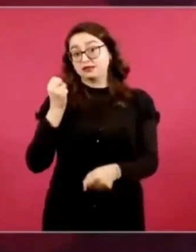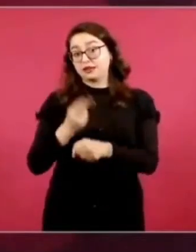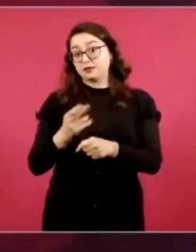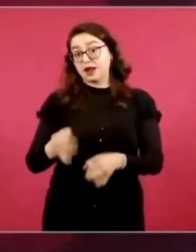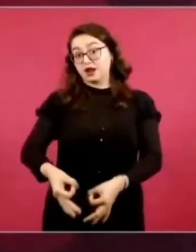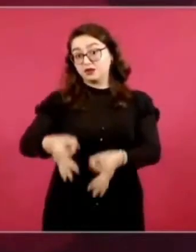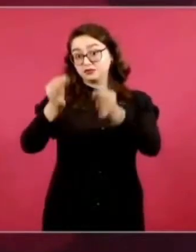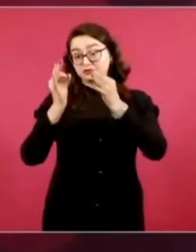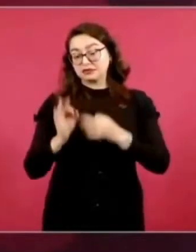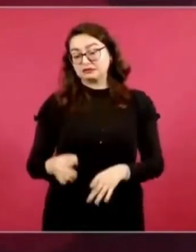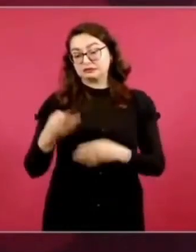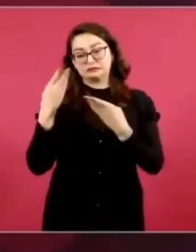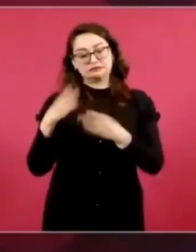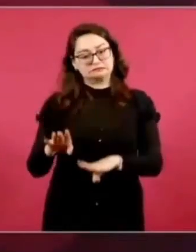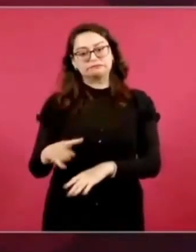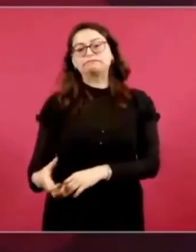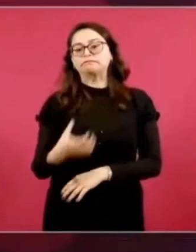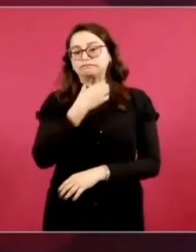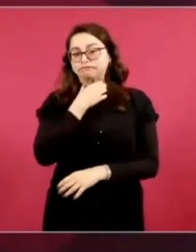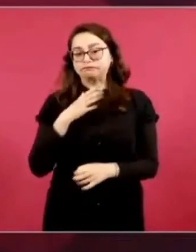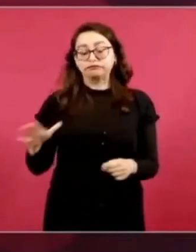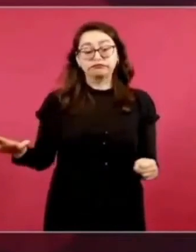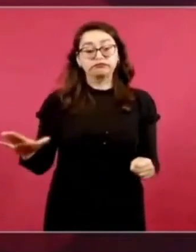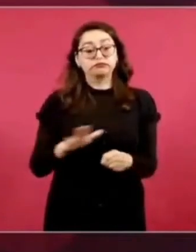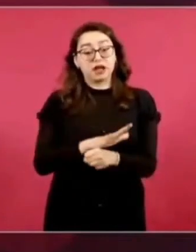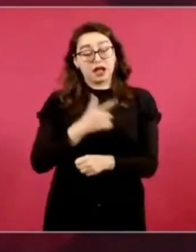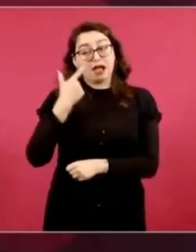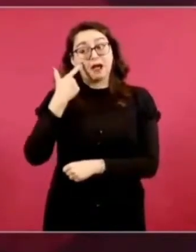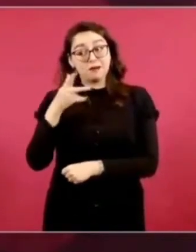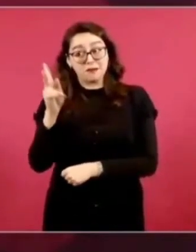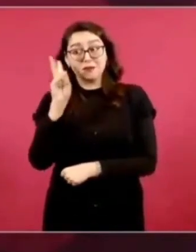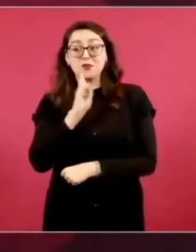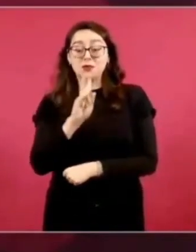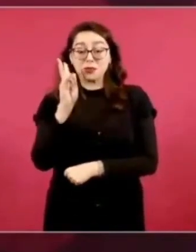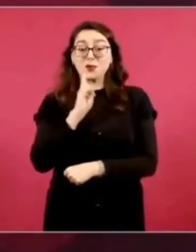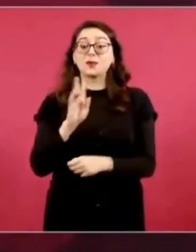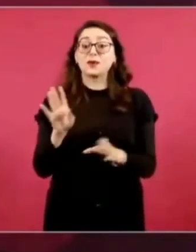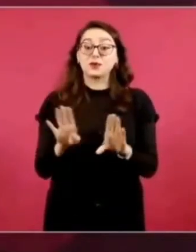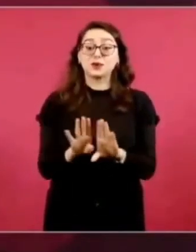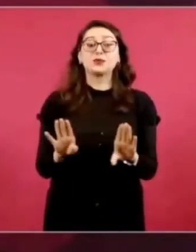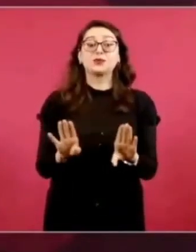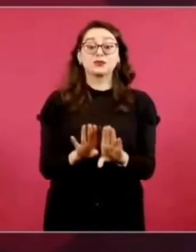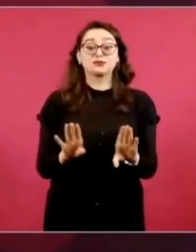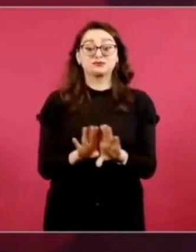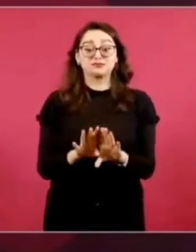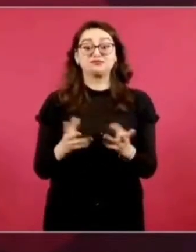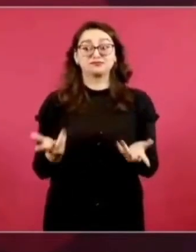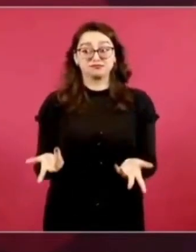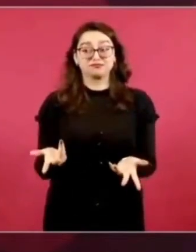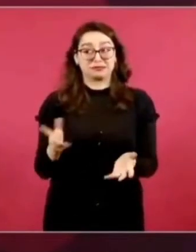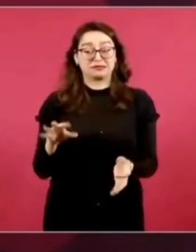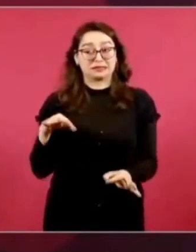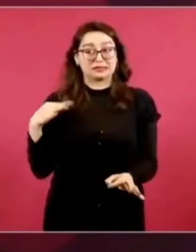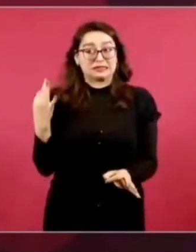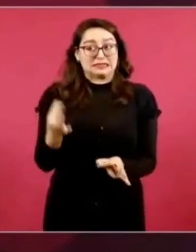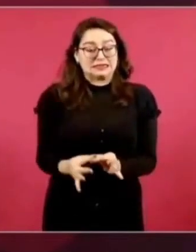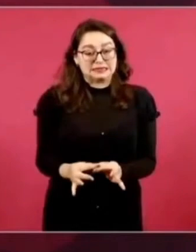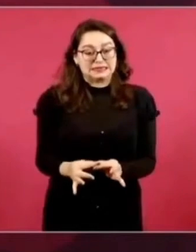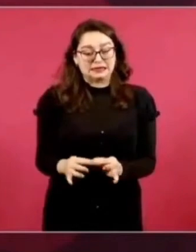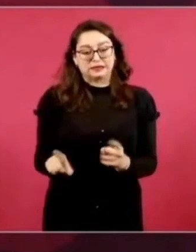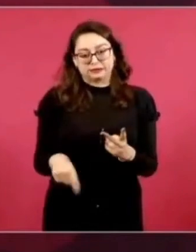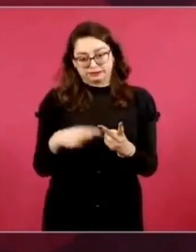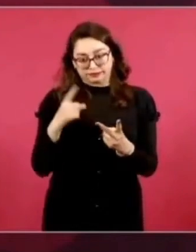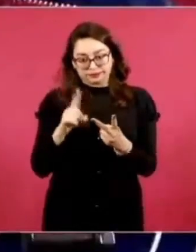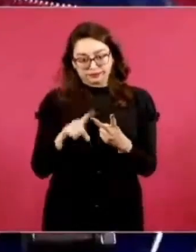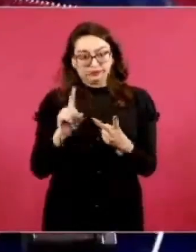estar los bancos llenos, va ser una prueba para que se cumpla. Y lo segundo,